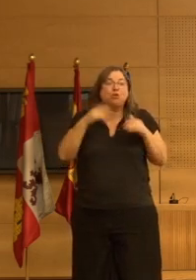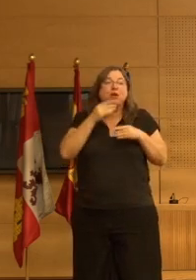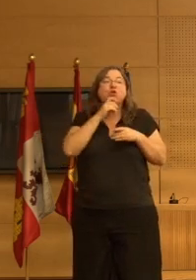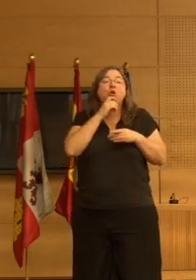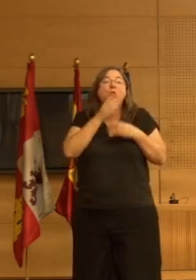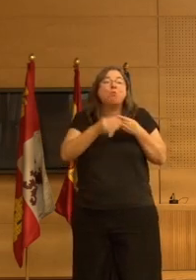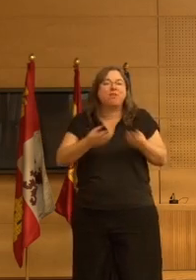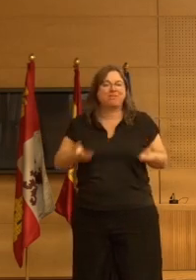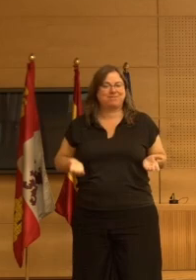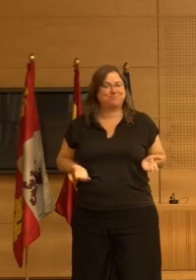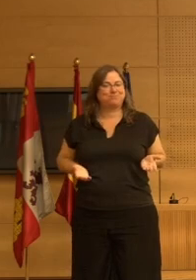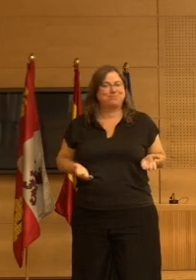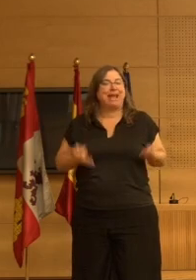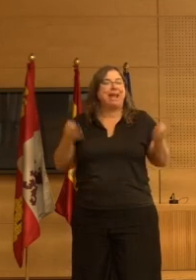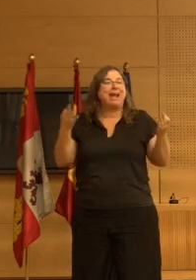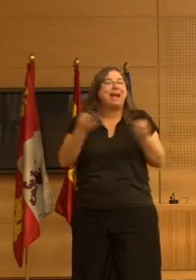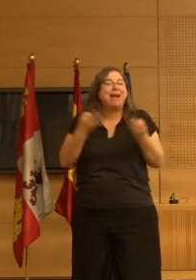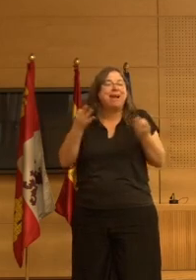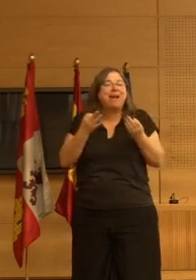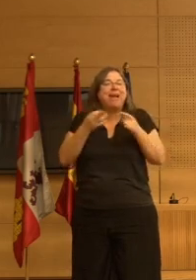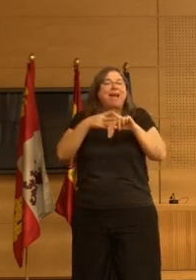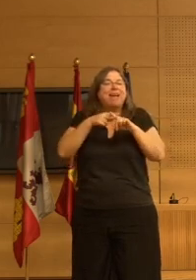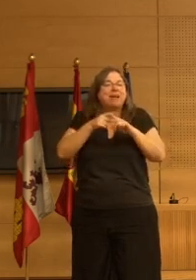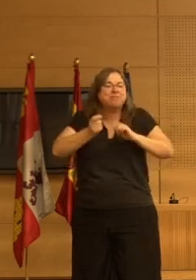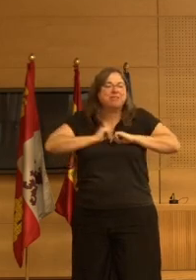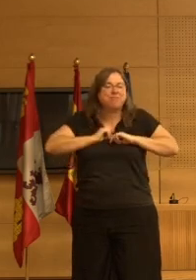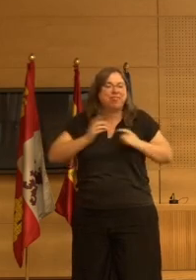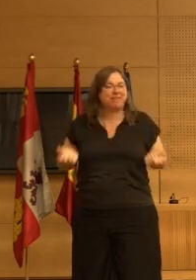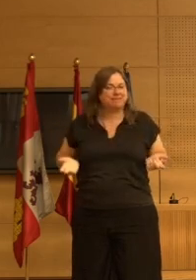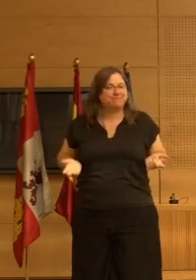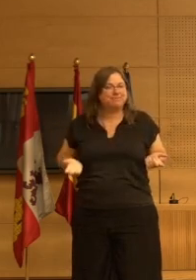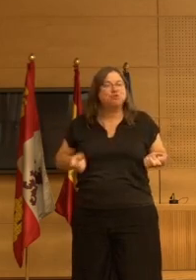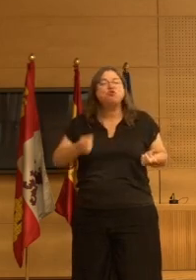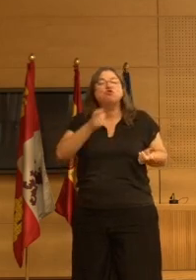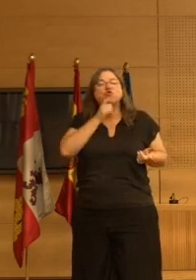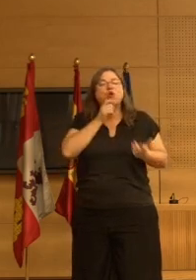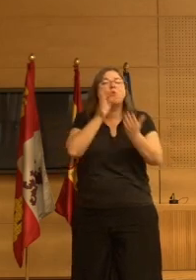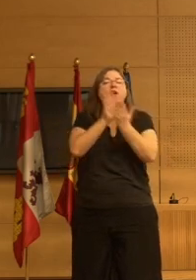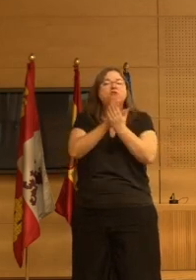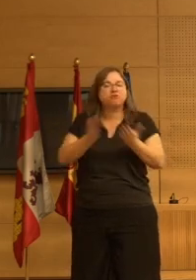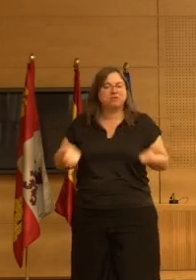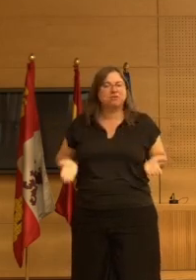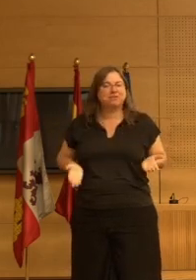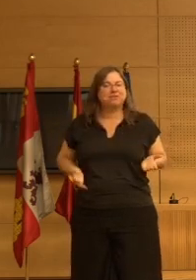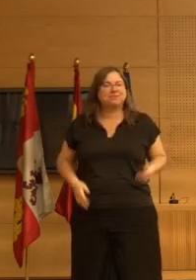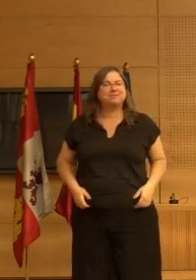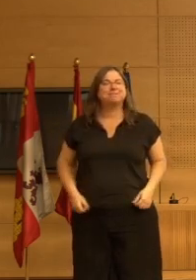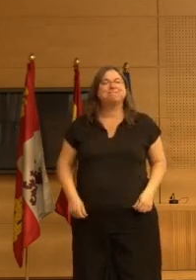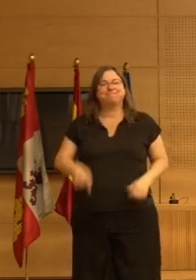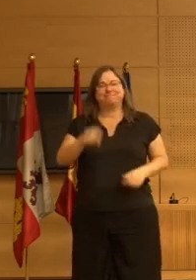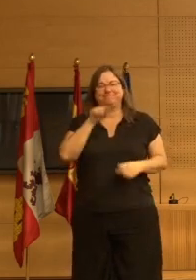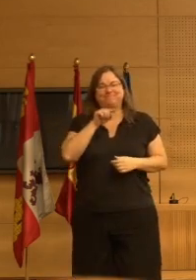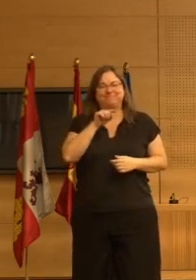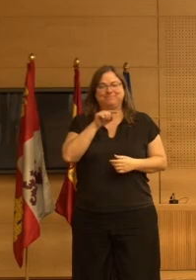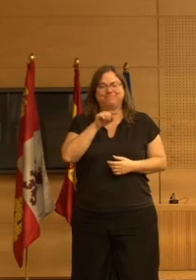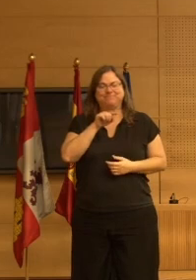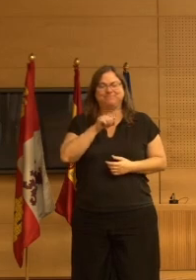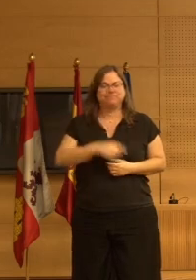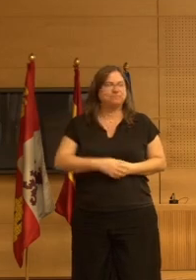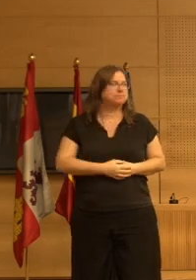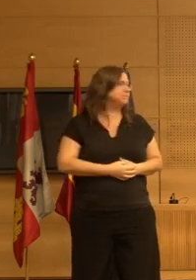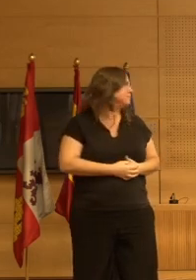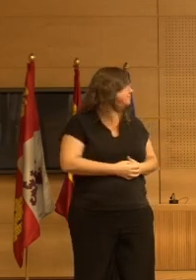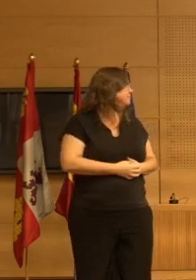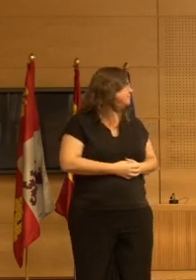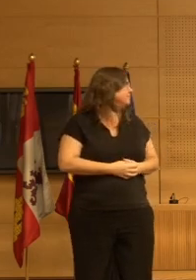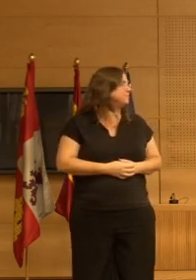¿qué herramientas tenemos? ¿cómo afrontamos esto? Esta se la pasamos al señor Eduardo García Brea